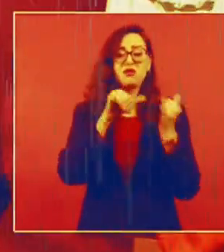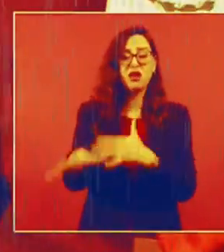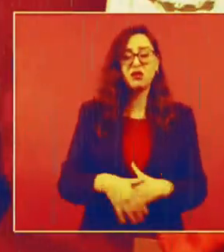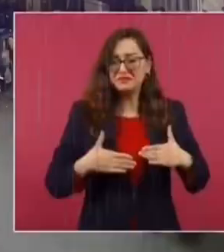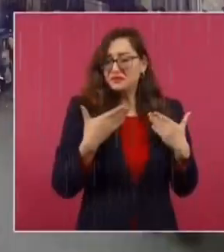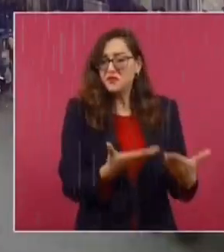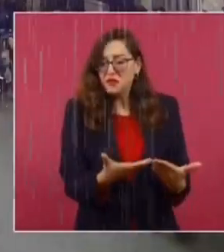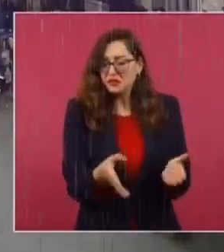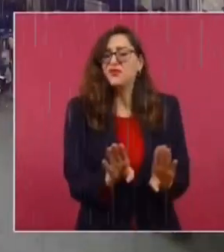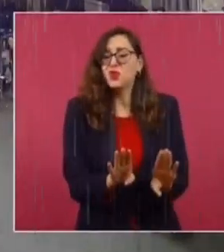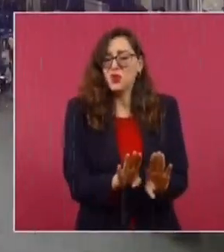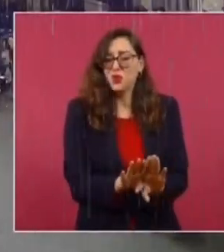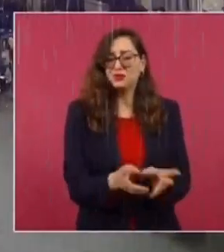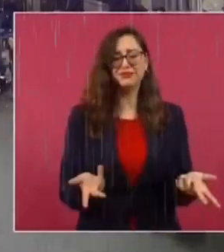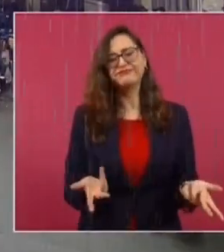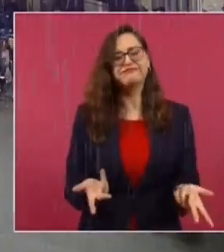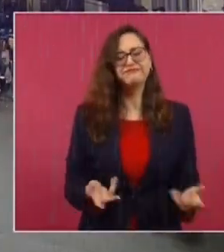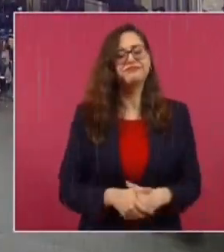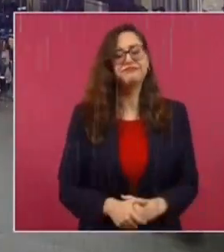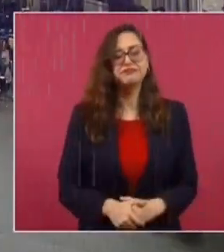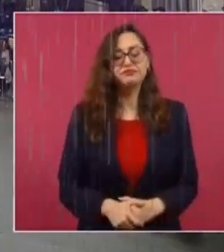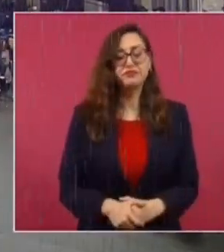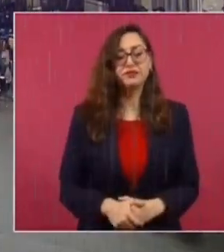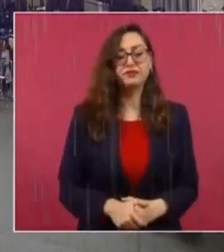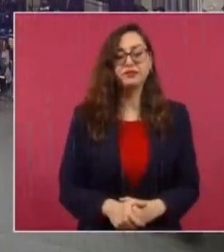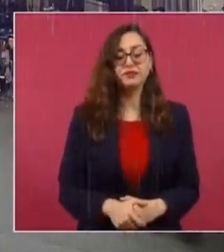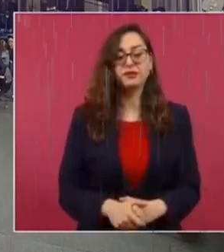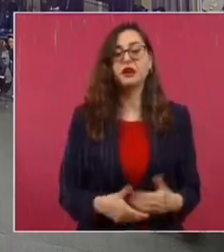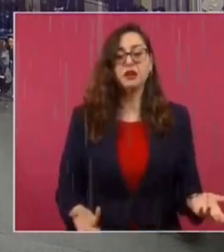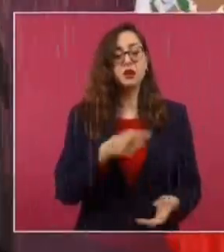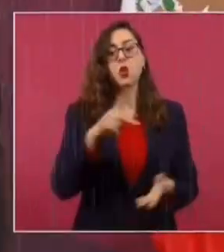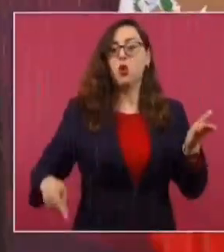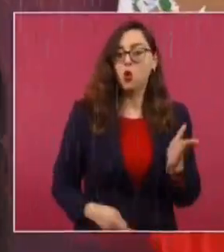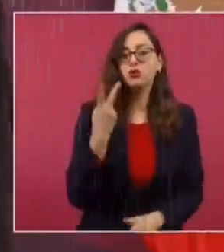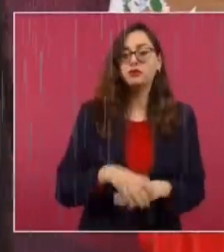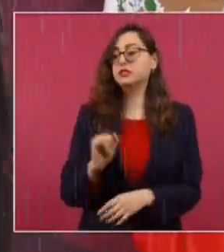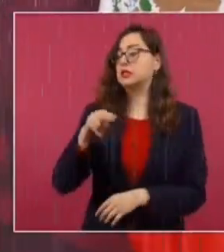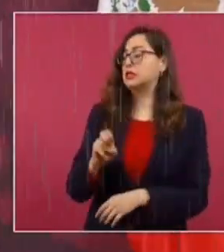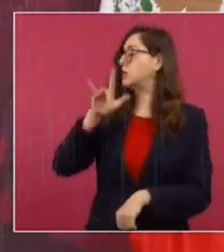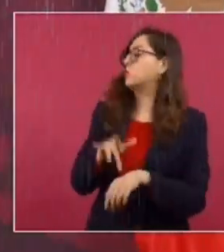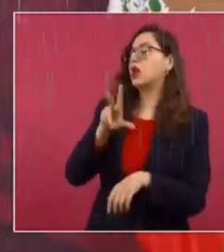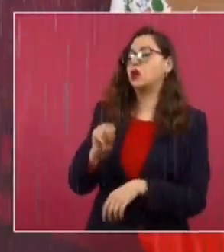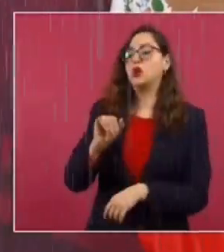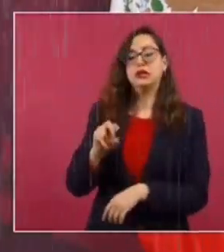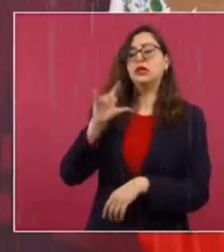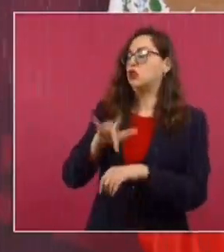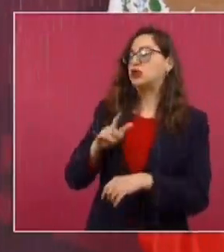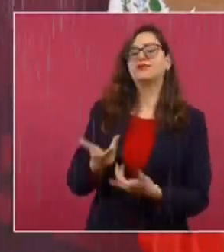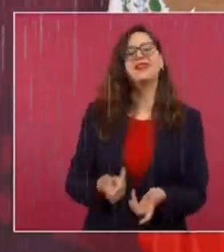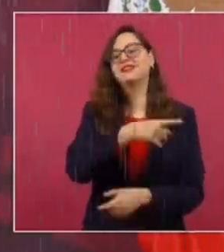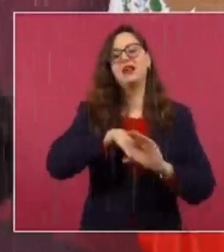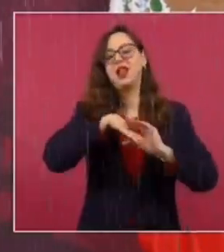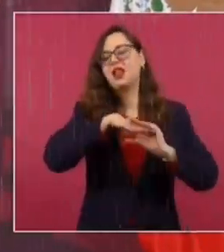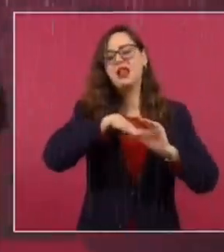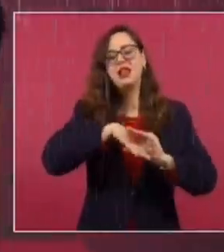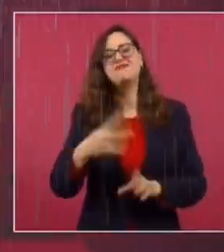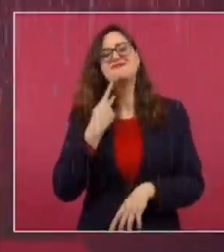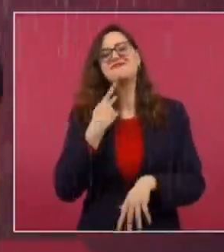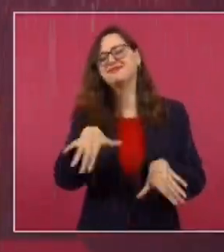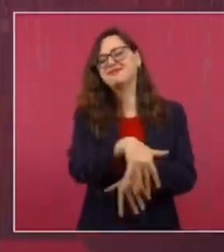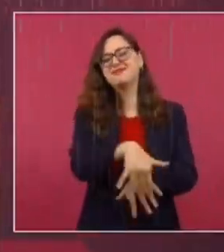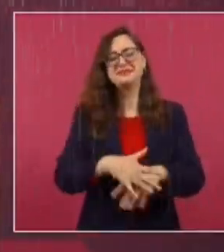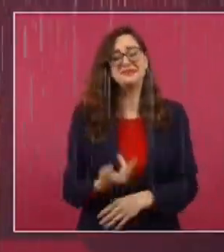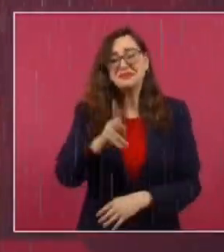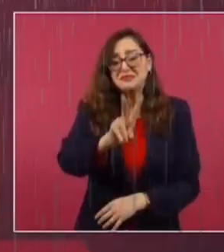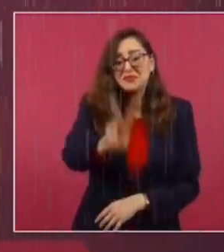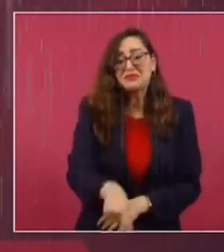electorales en México? Entonces, ¿por qué están ahora de nuevo, no? El INE no se toca. Pues por cuestiones politiqueras. Pero no es ni para